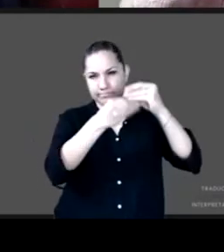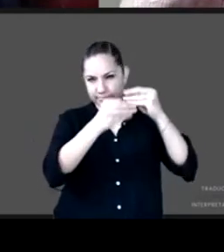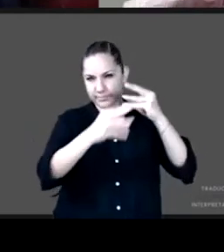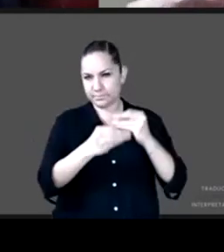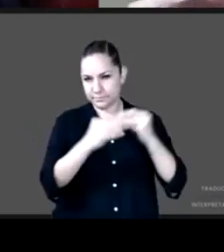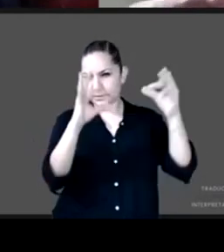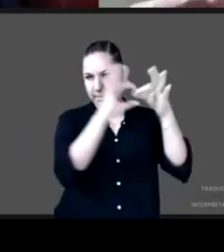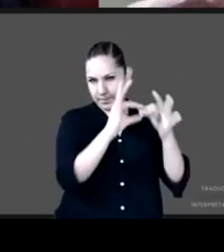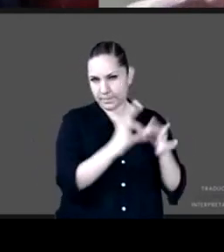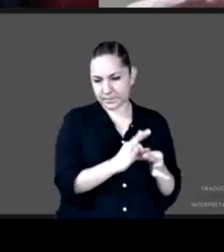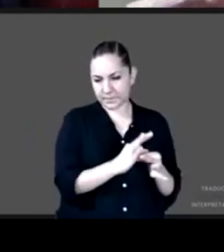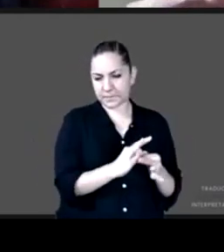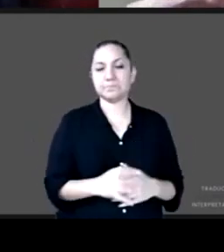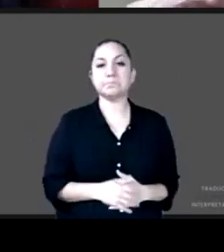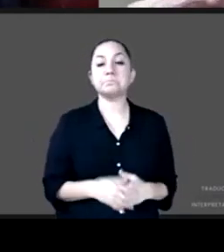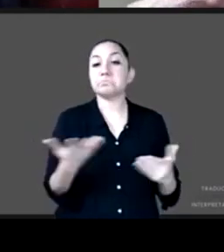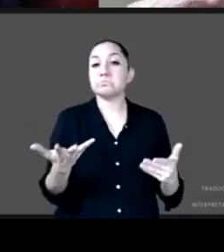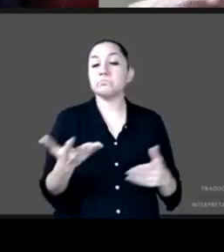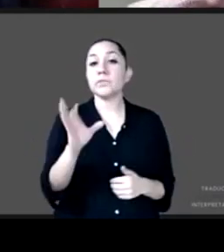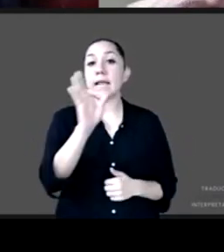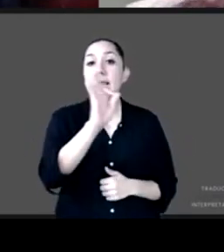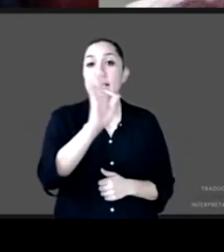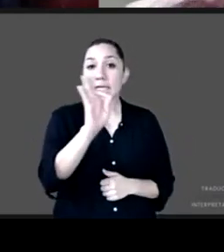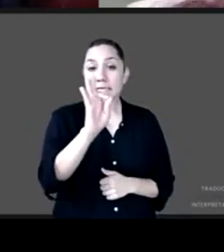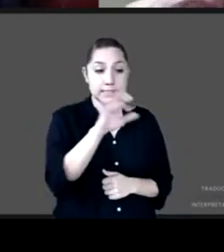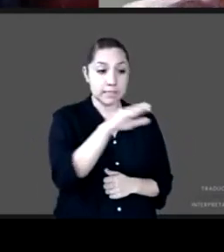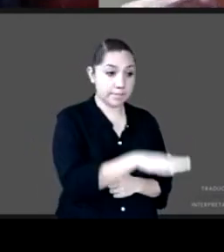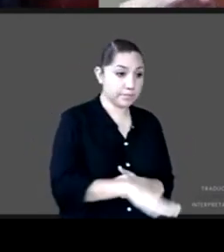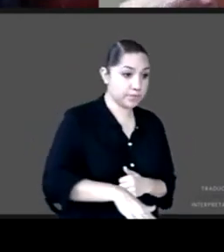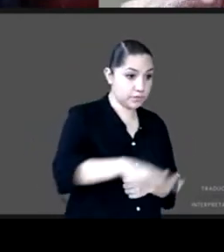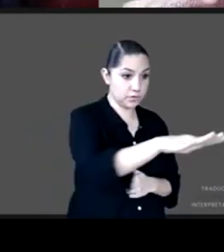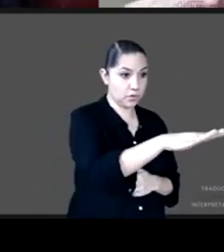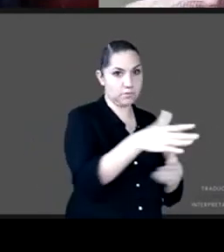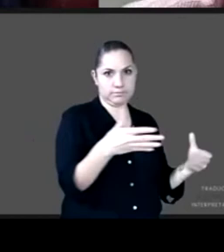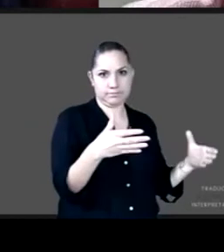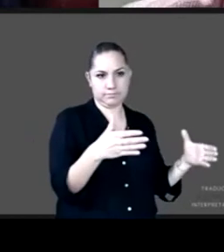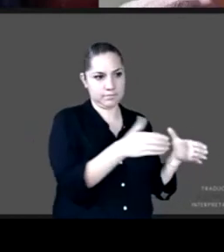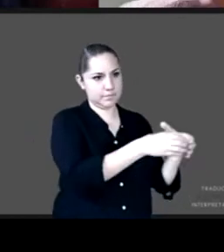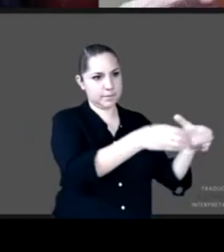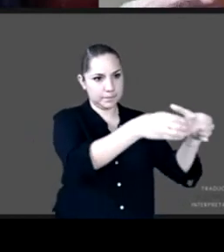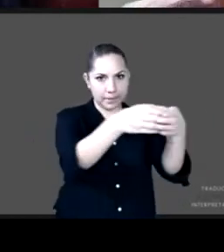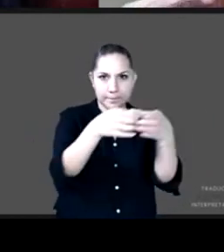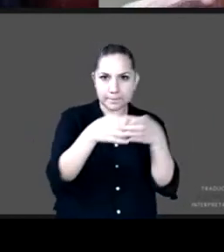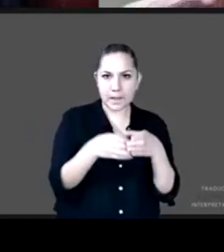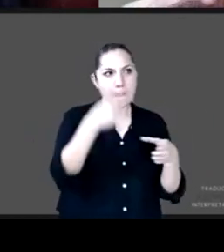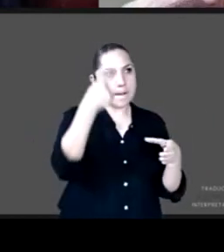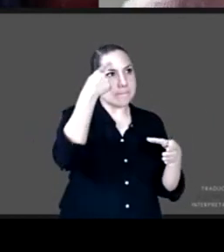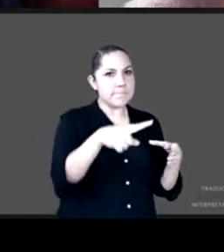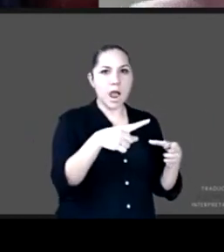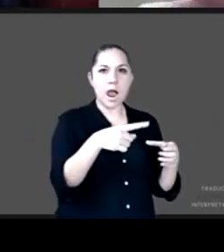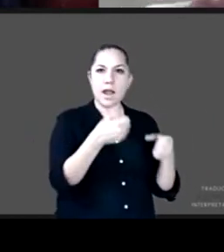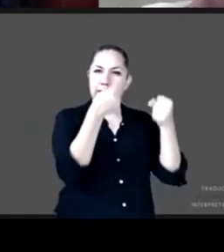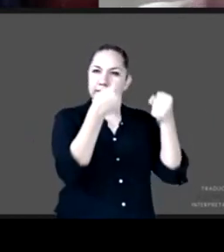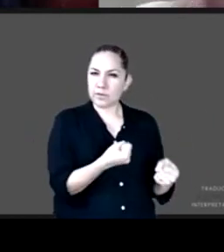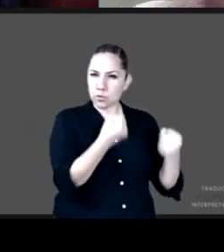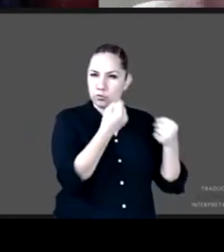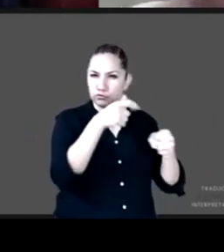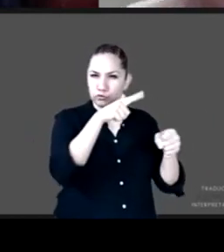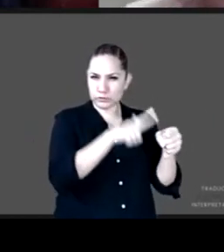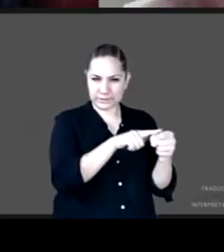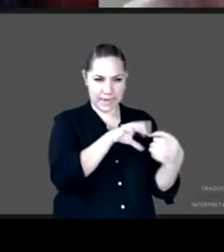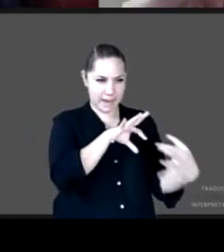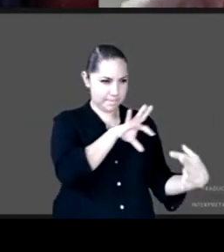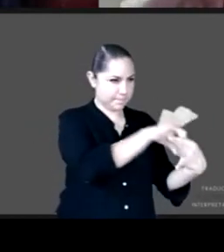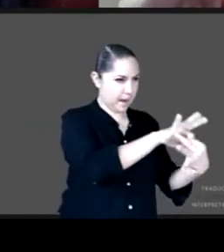mecanismo de un esquema de protección social universal robusto como países nórdicos o algunas otras economías pues claramente el trabajo